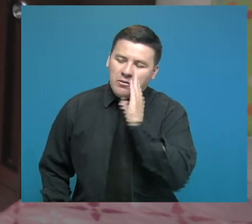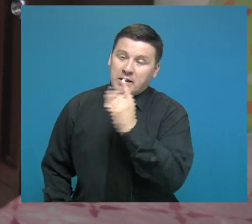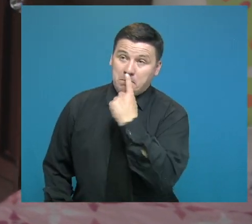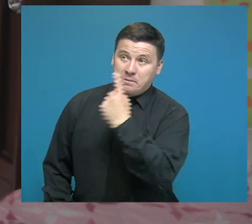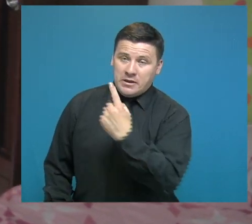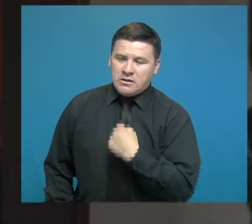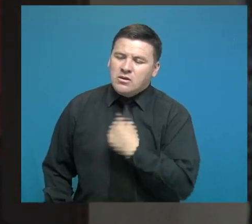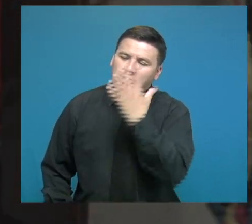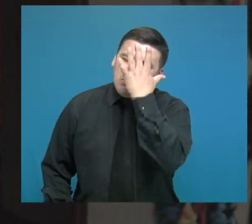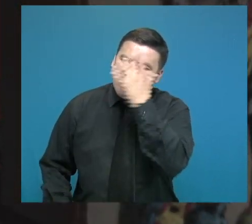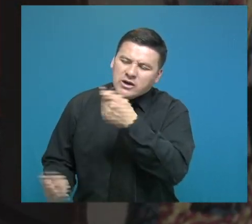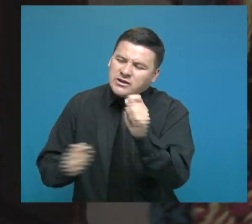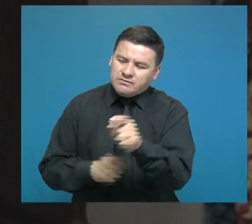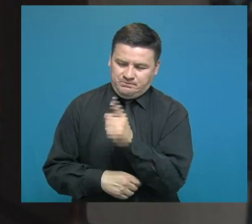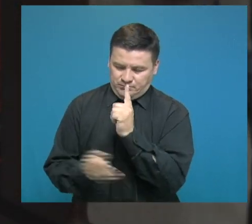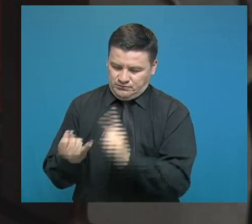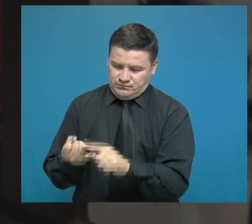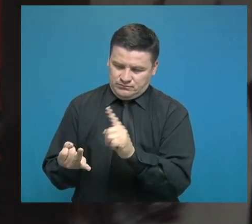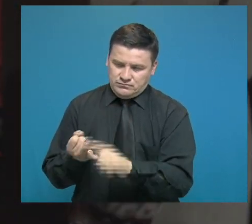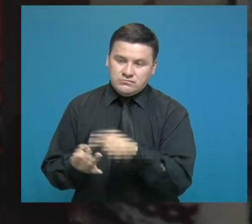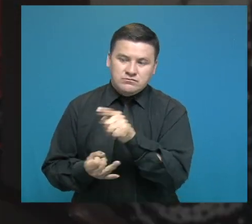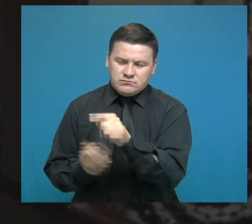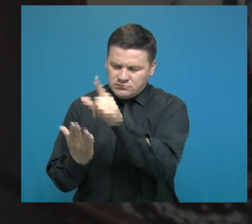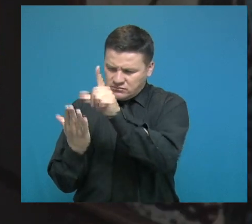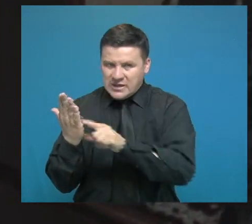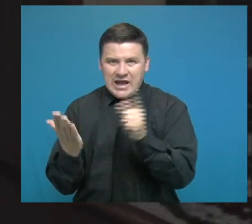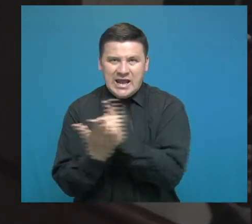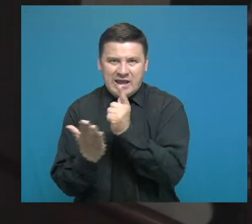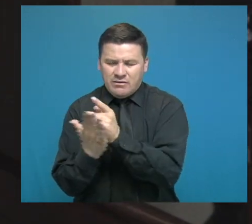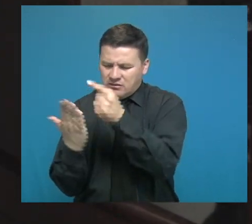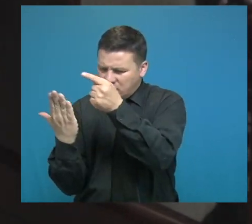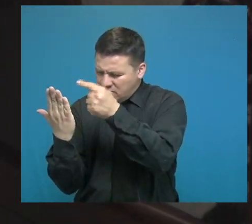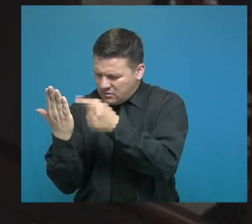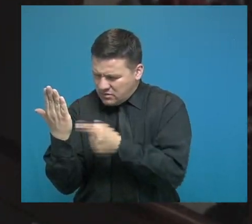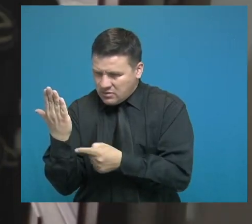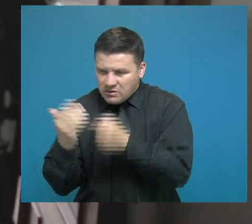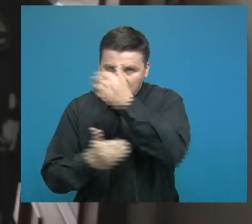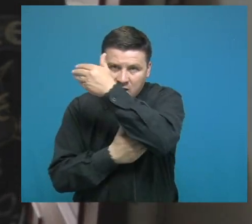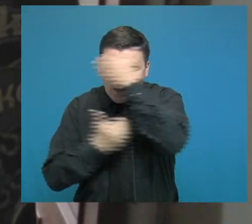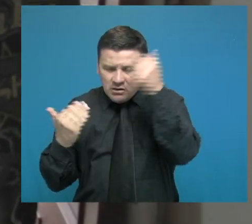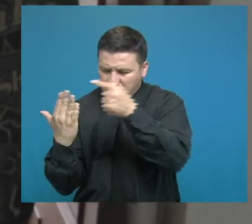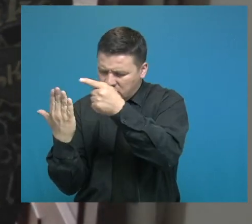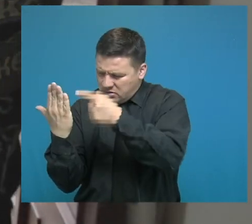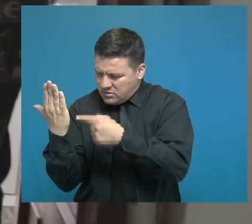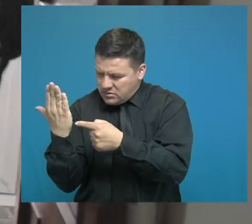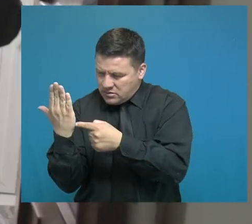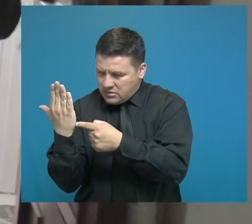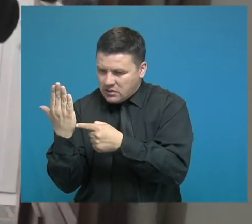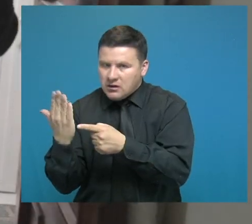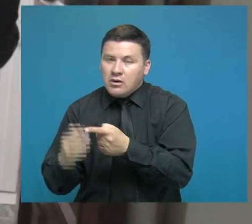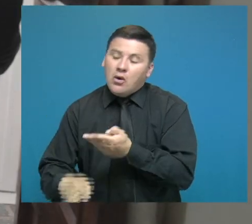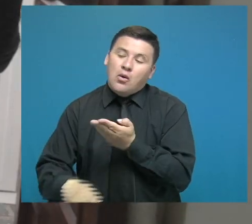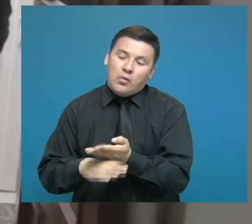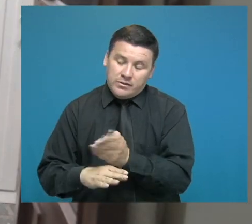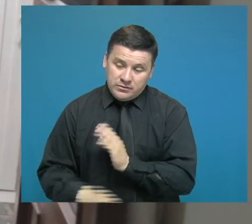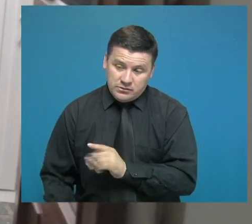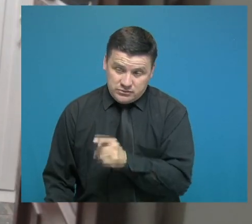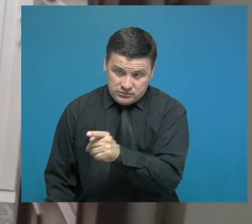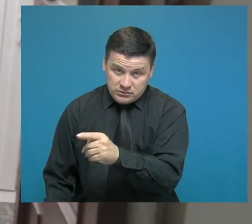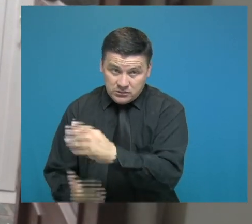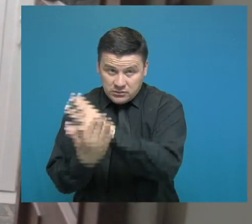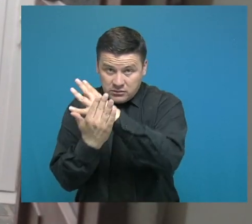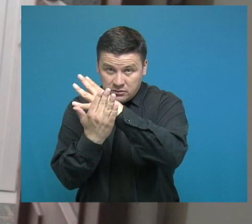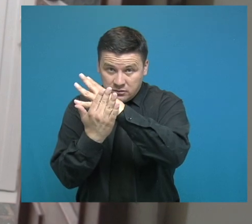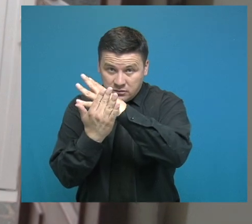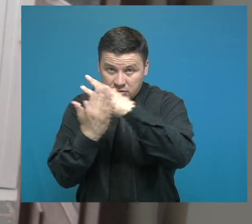Él me dijo por qué me habían llevado. Porque yo aparecía en un libro de uno de las guerrillas. Entonces me hizo una